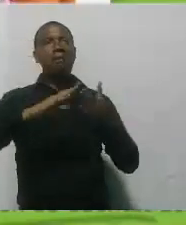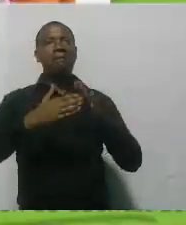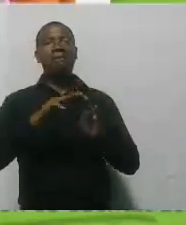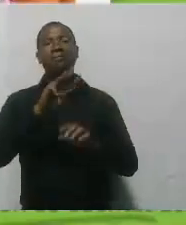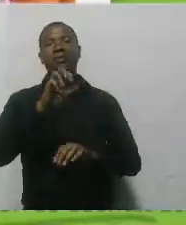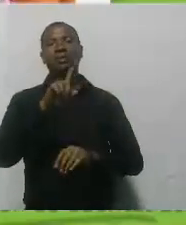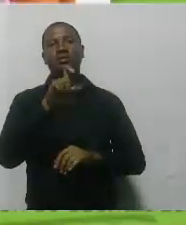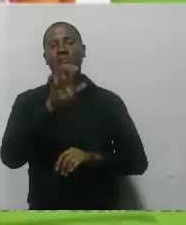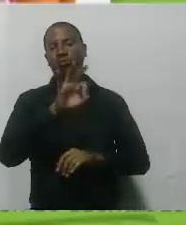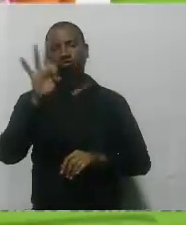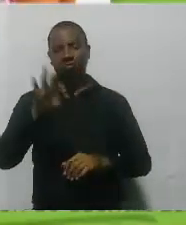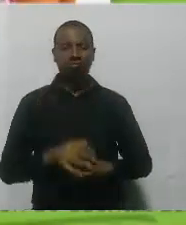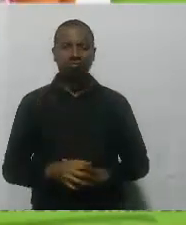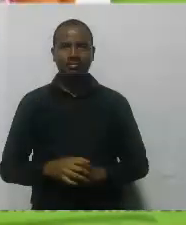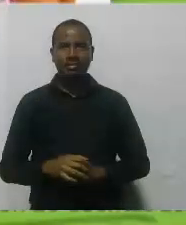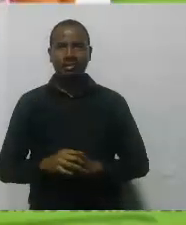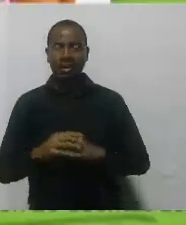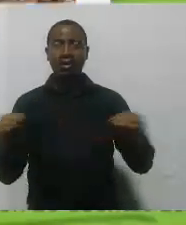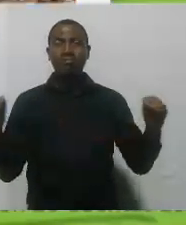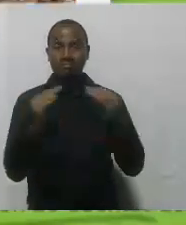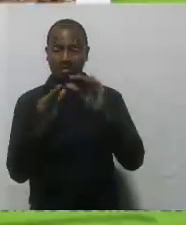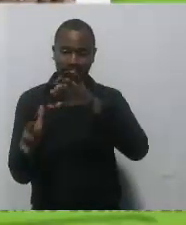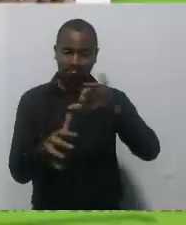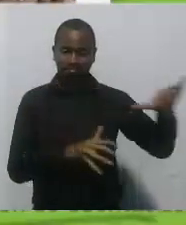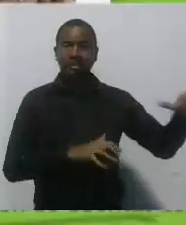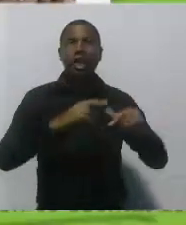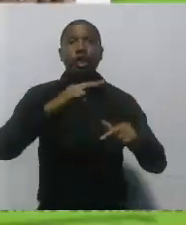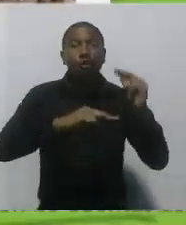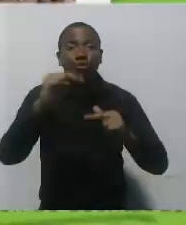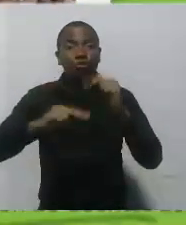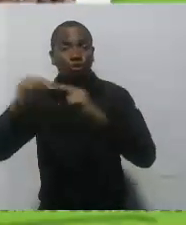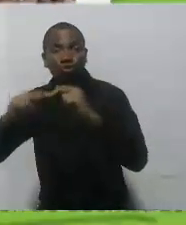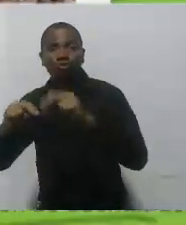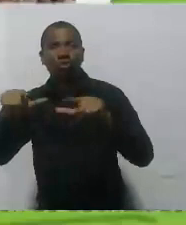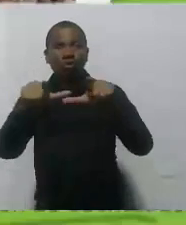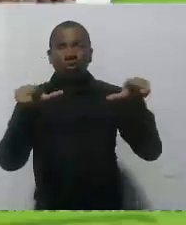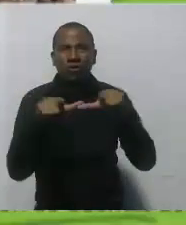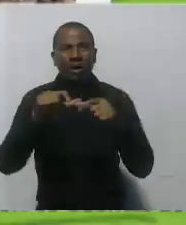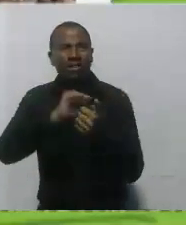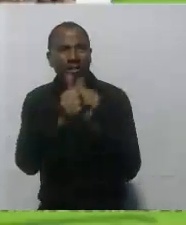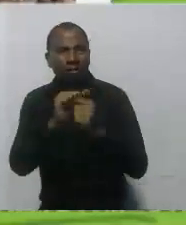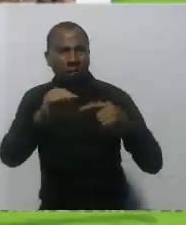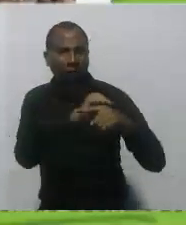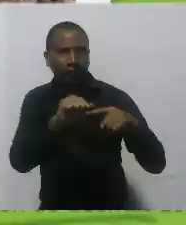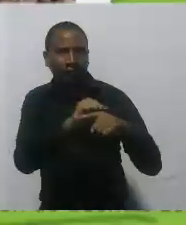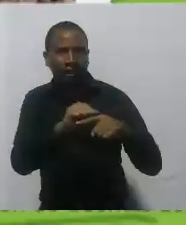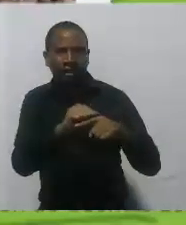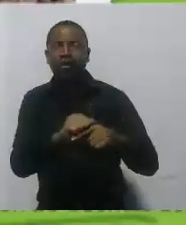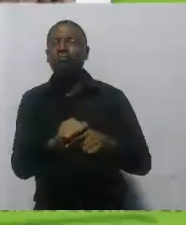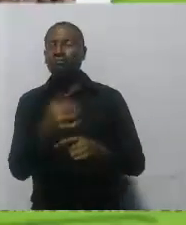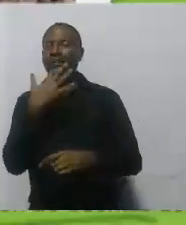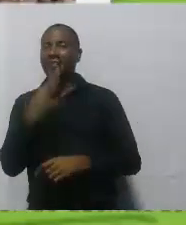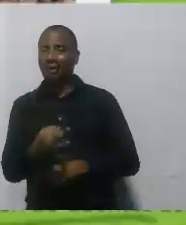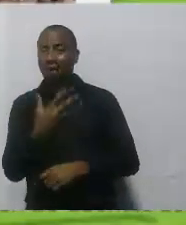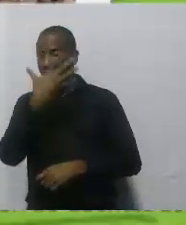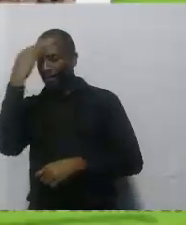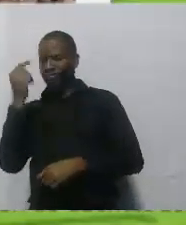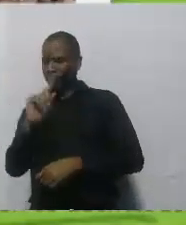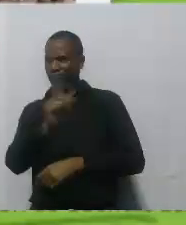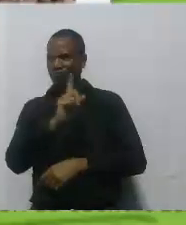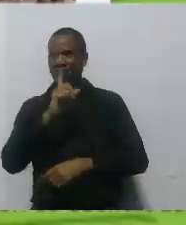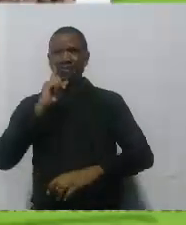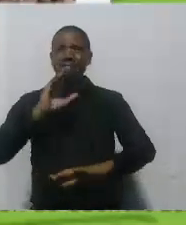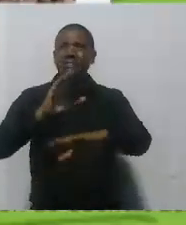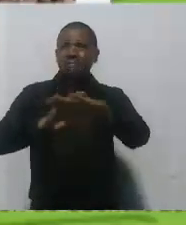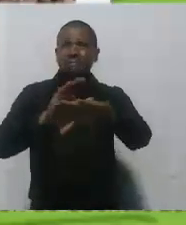puedo dejar de mencionarlo que es un reto grandísimo del gobierno Salvemos Juntos a Cartagena una infraestructura